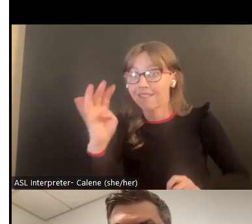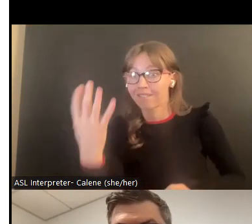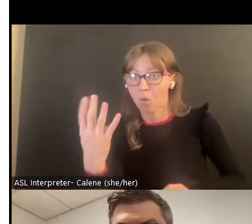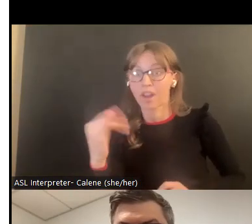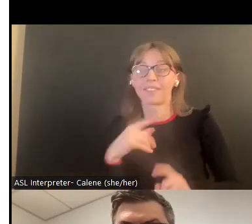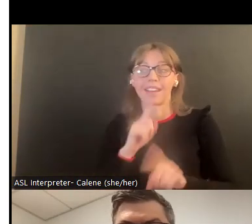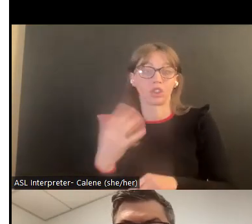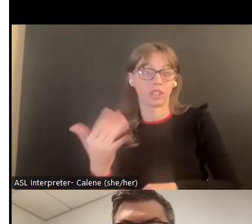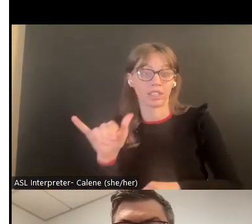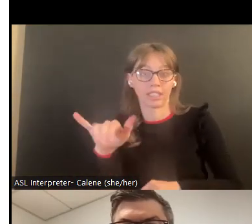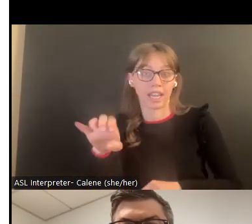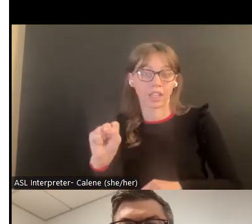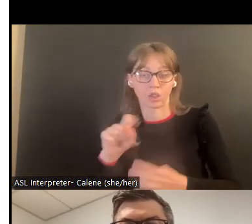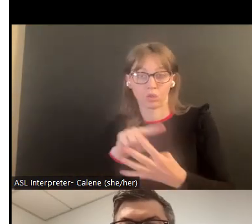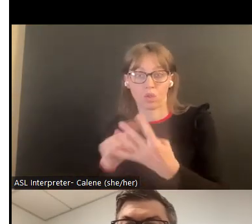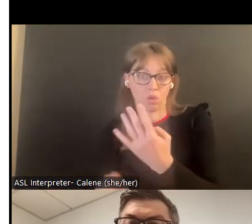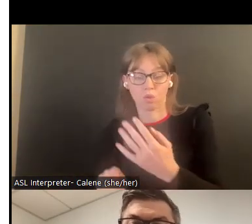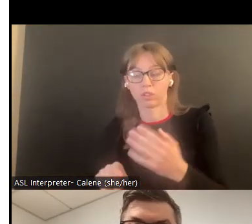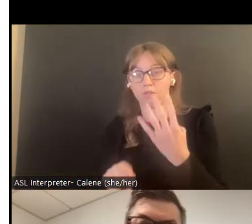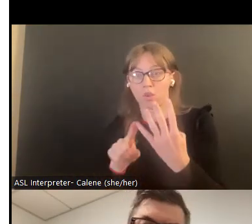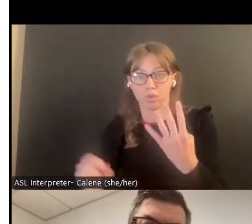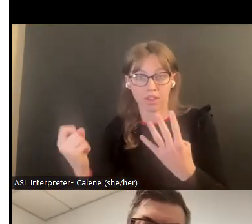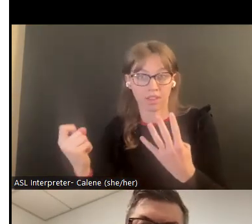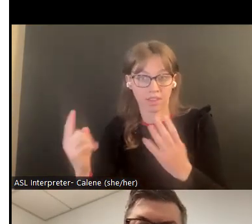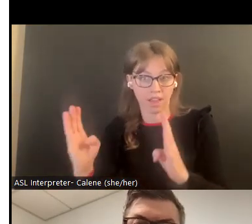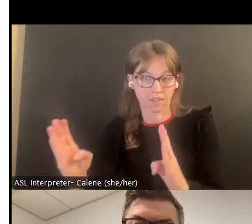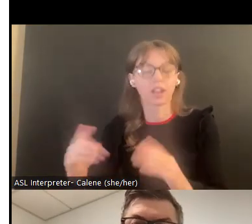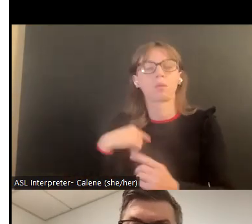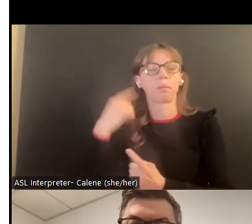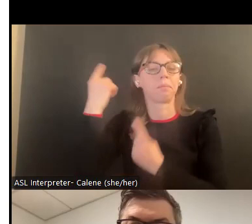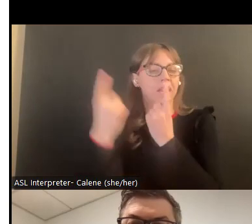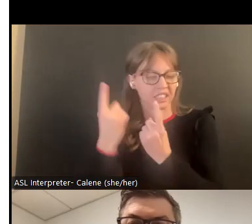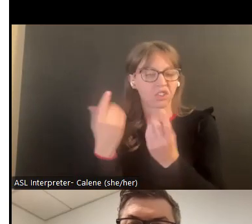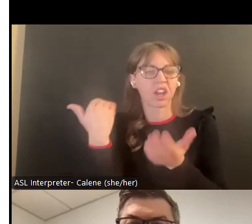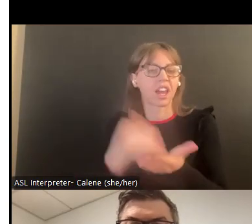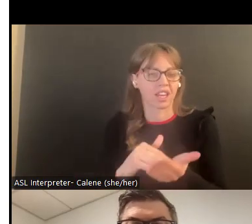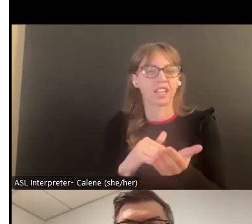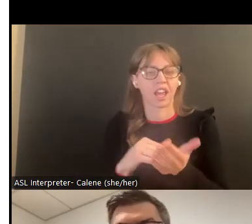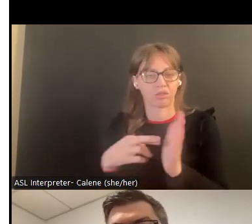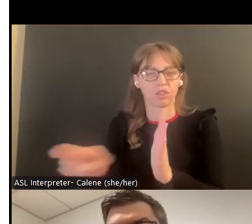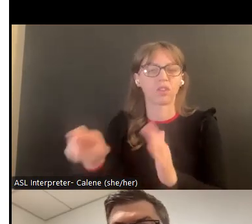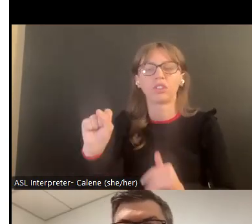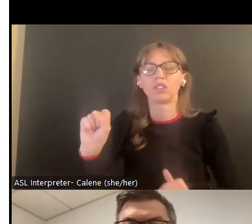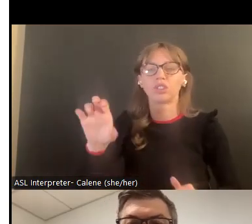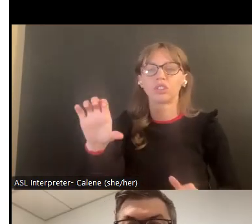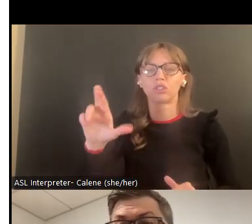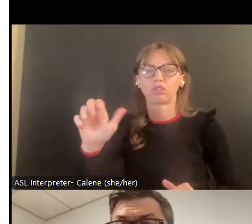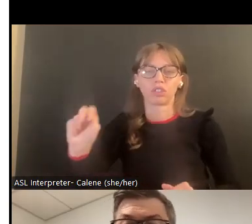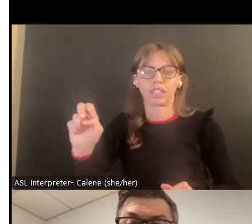once, cualquiera de esas preguntas que contesten, no cuatro en sí,